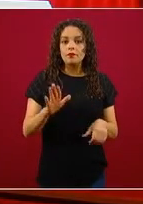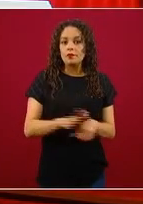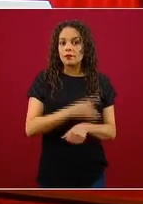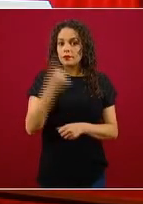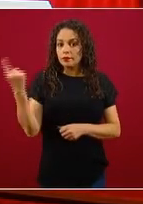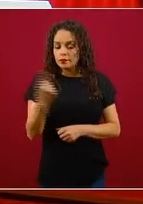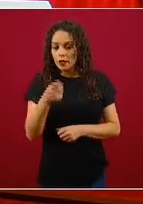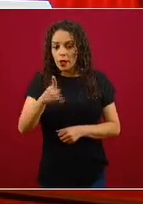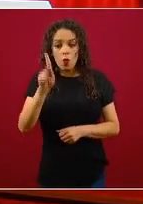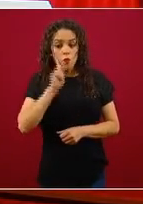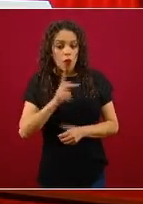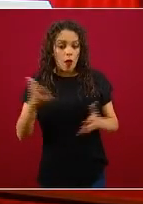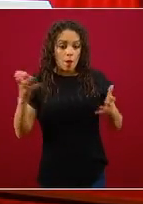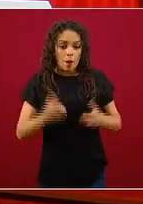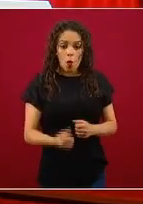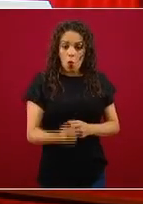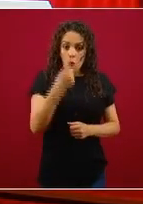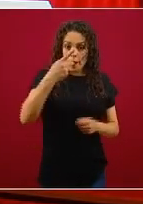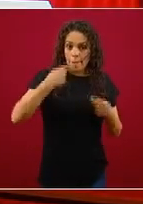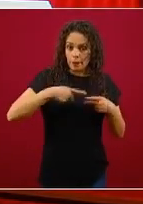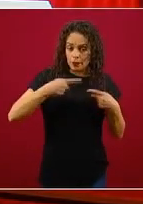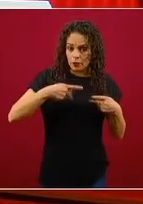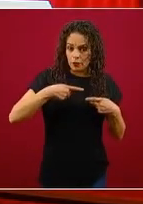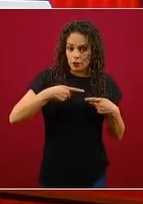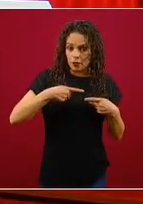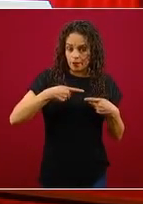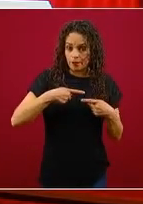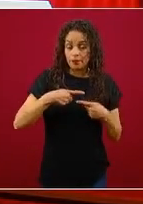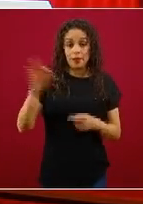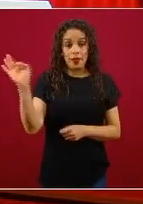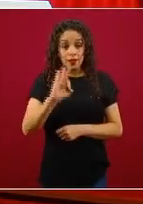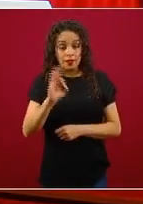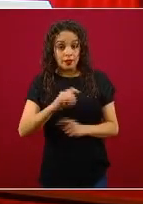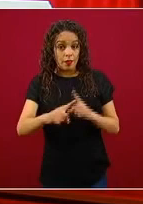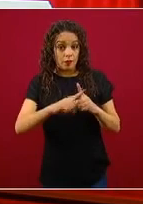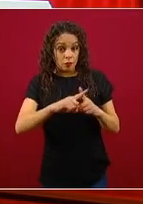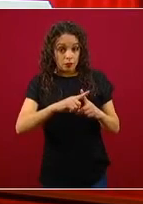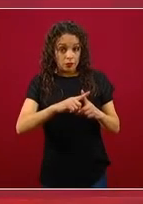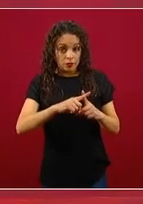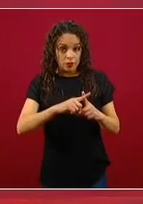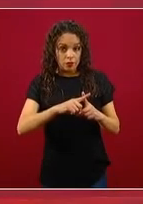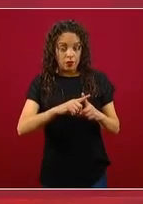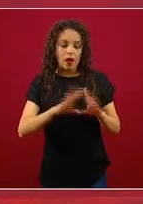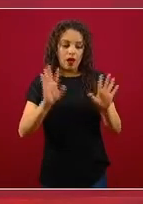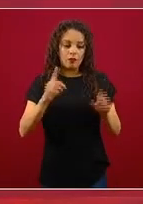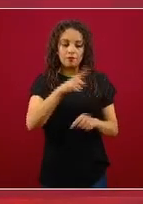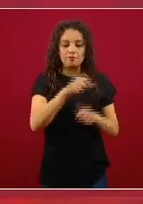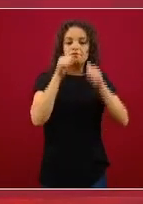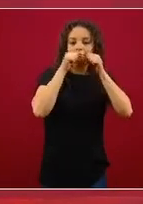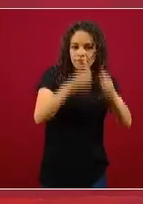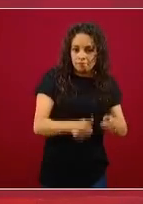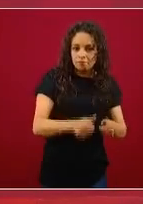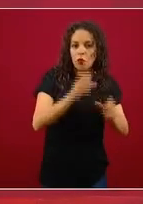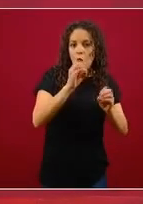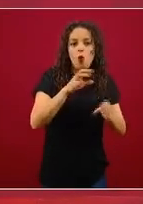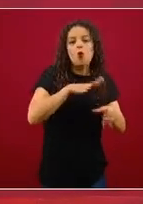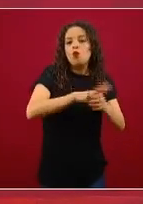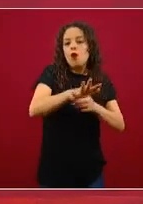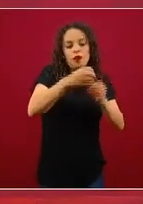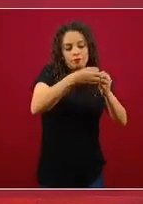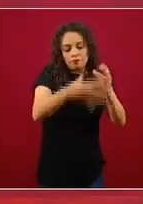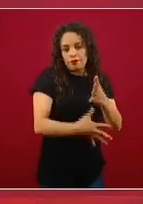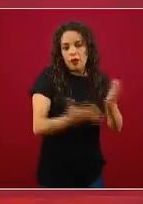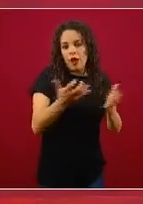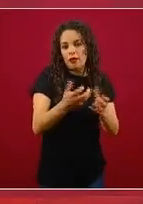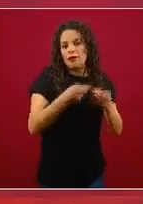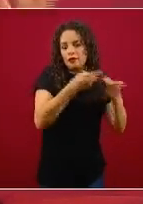una persona para que tenga una consecuencia, si sale positivo o si sale negativo. Pero pensar en que